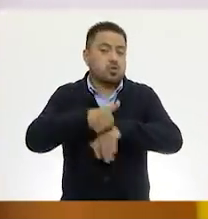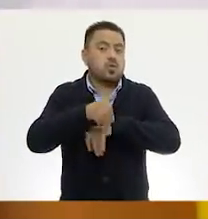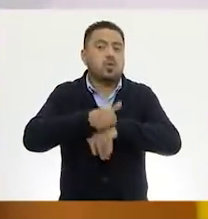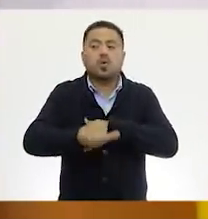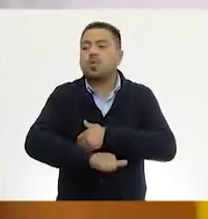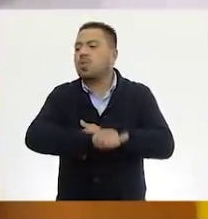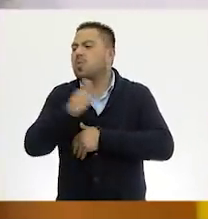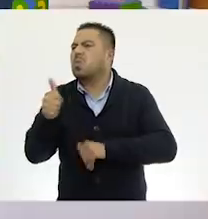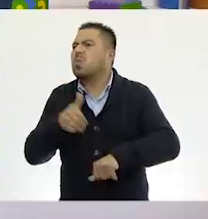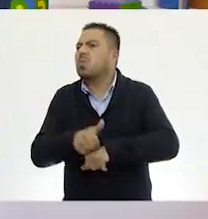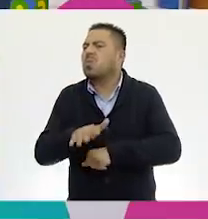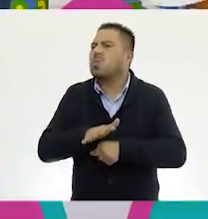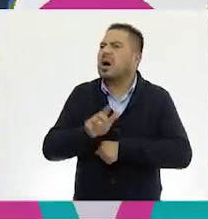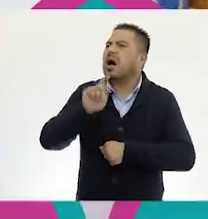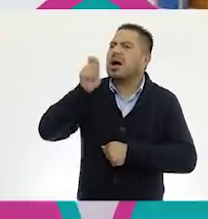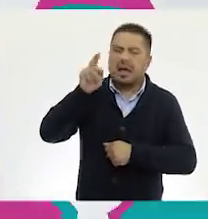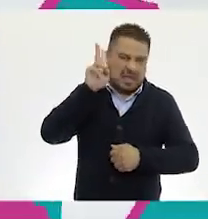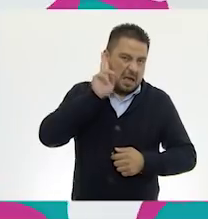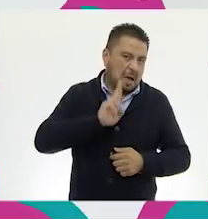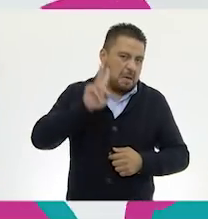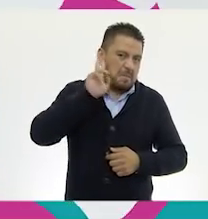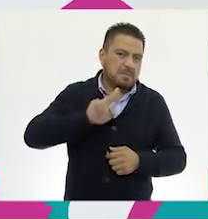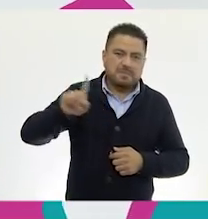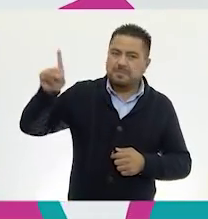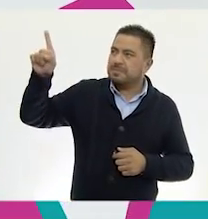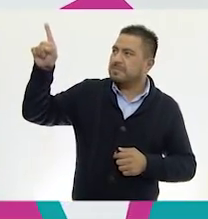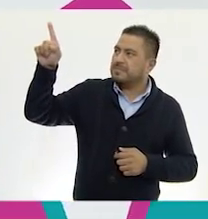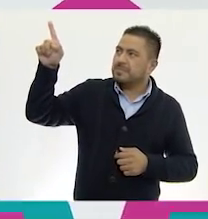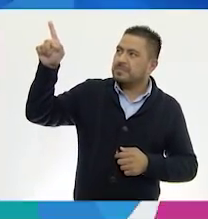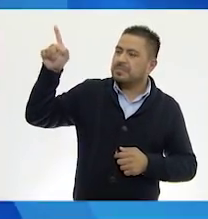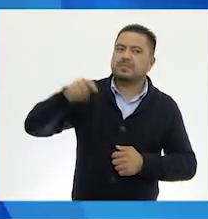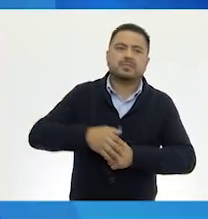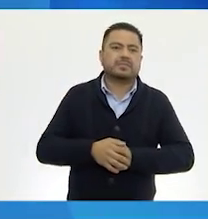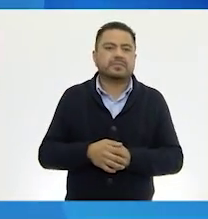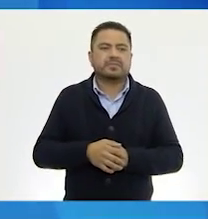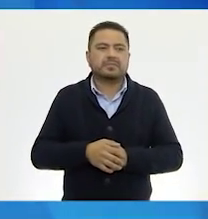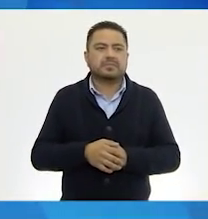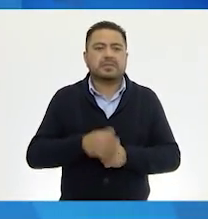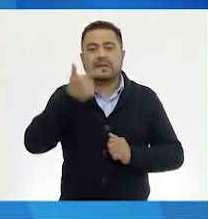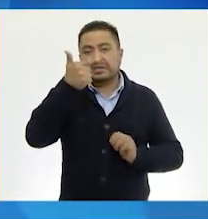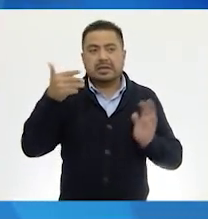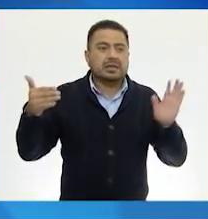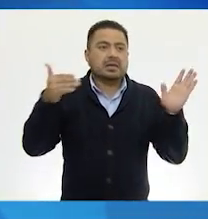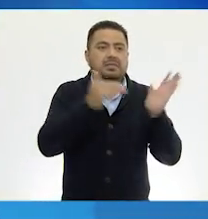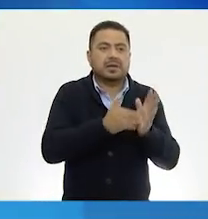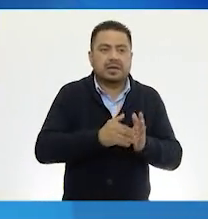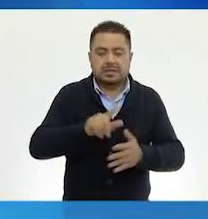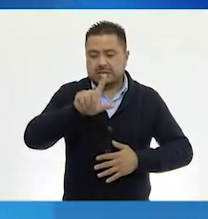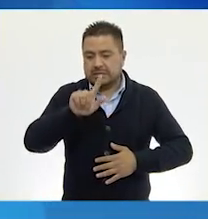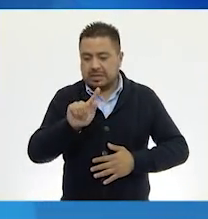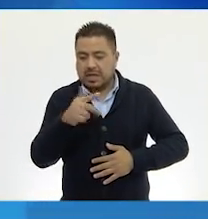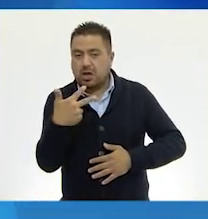es el número. A ver, vamos a ver si aparece en la pantalla. Este ya es el 7,078. 7